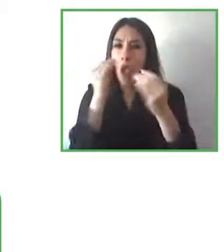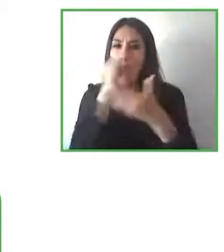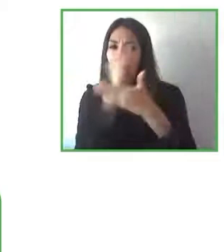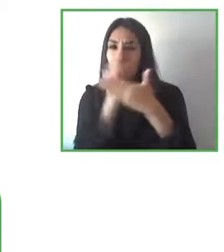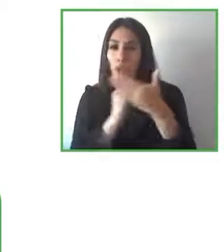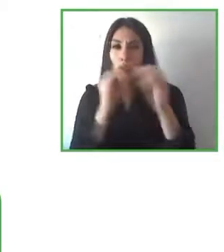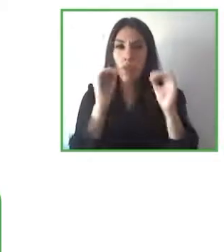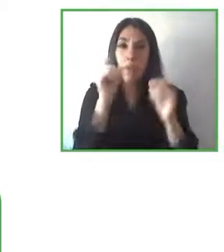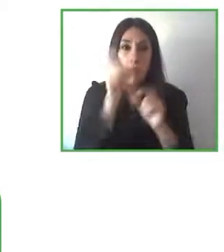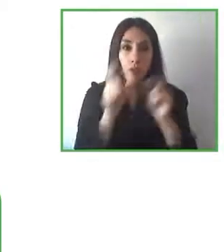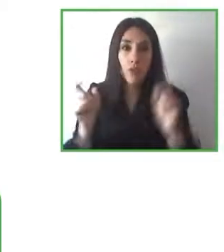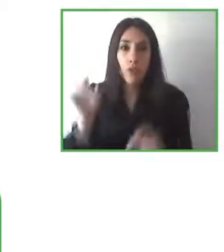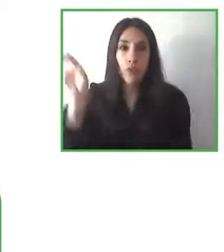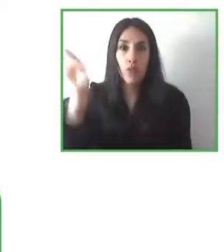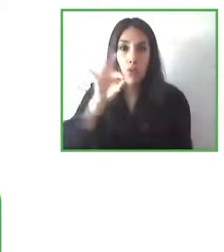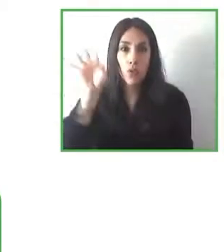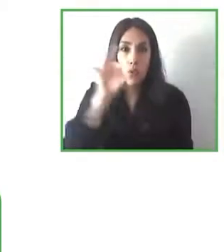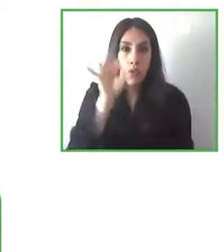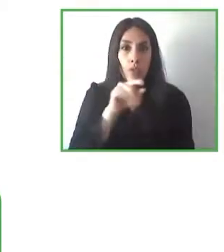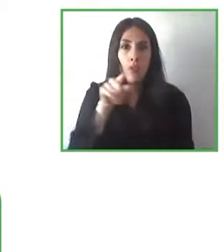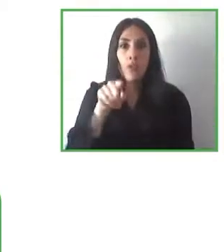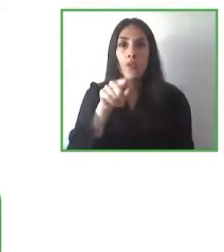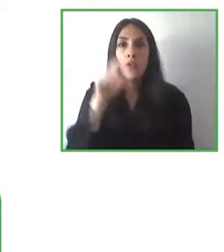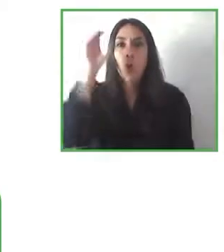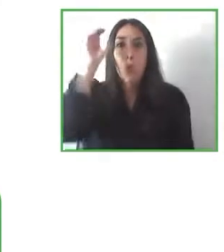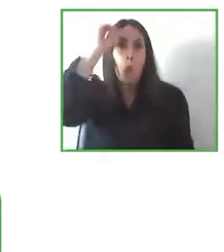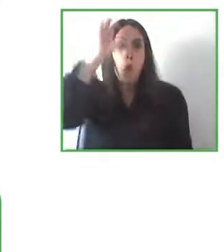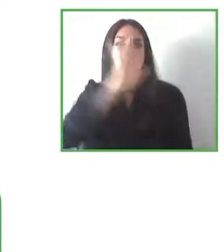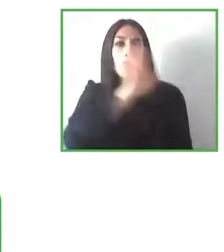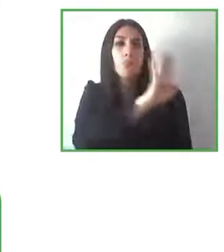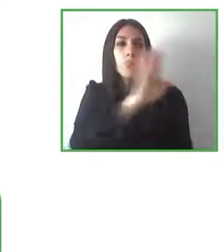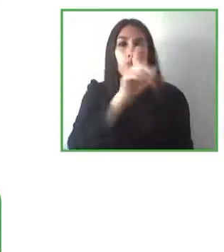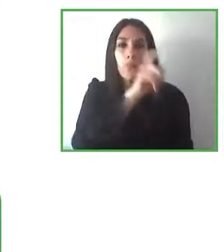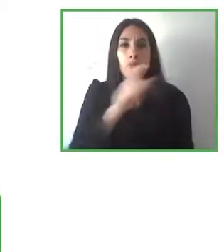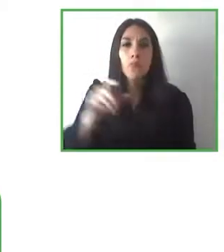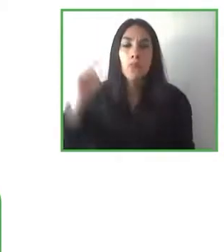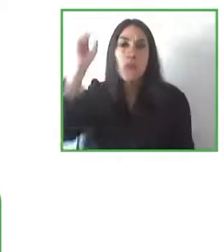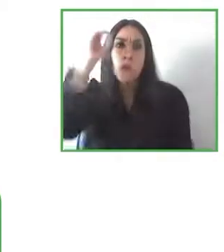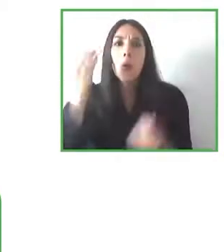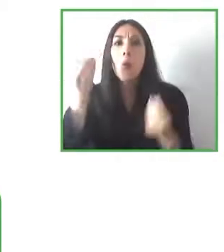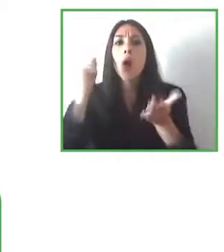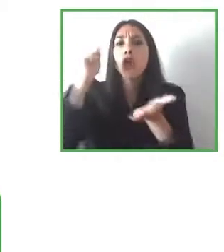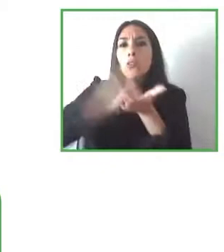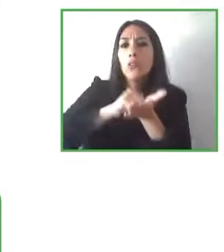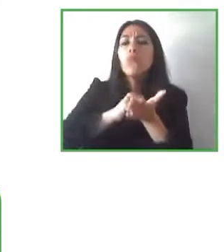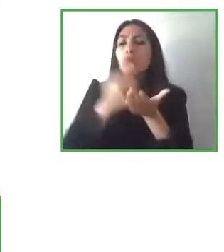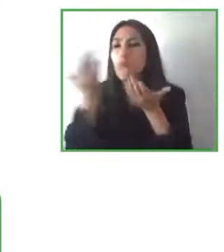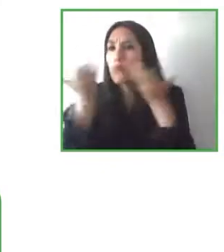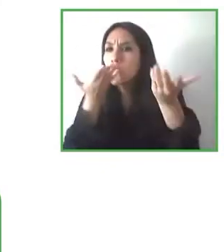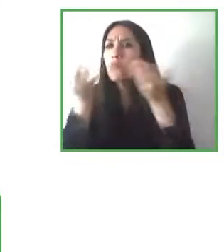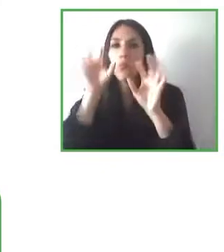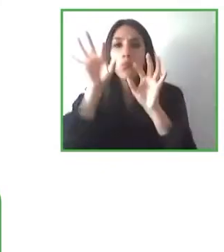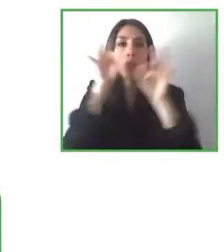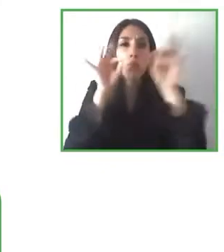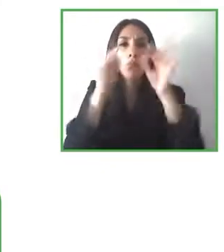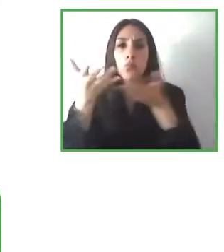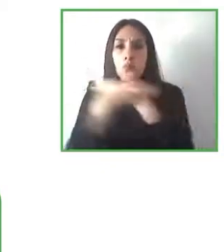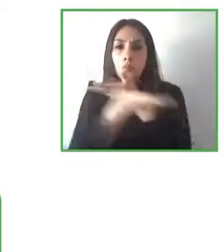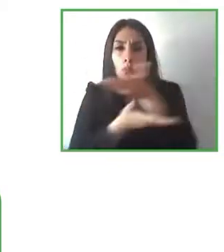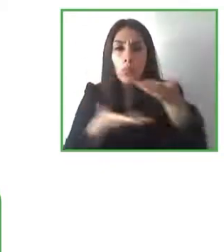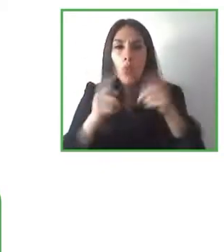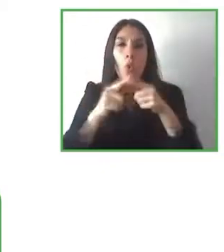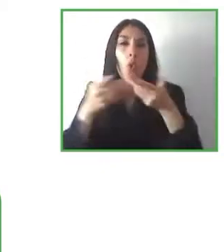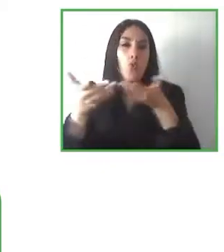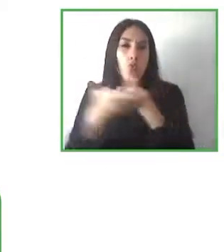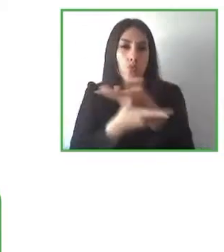las quejas ¿no? los problemas que experimentan a la hora de diseñar